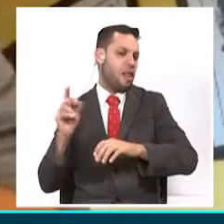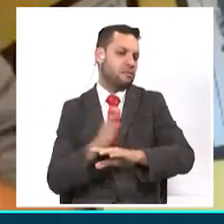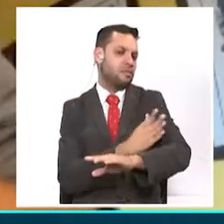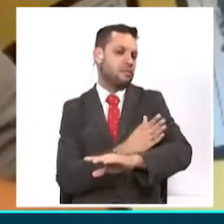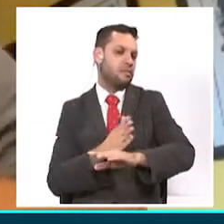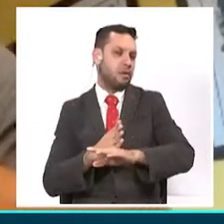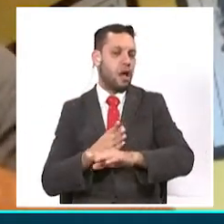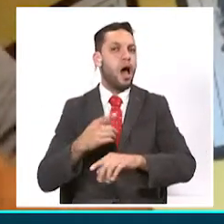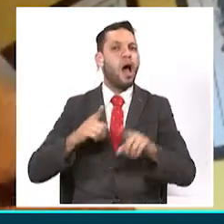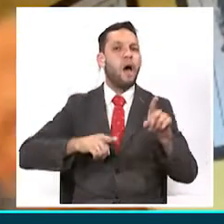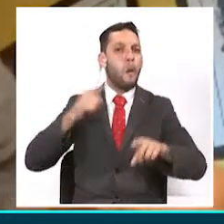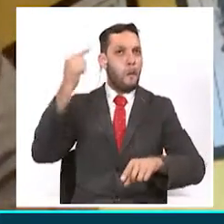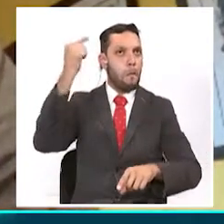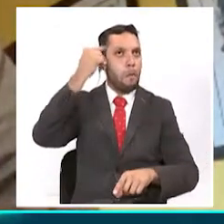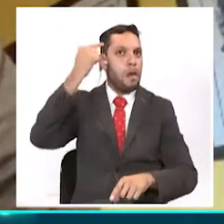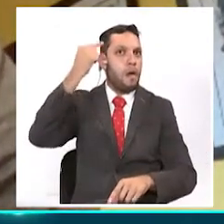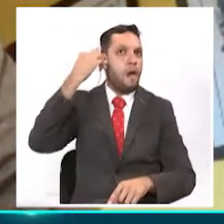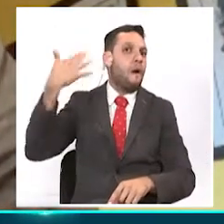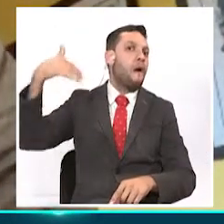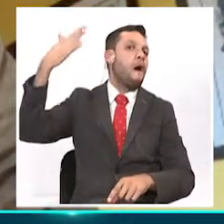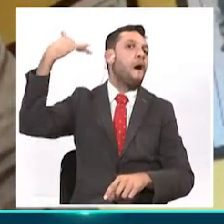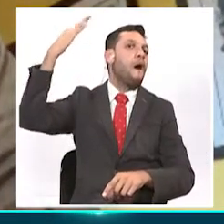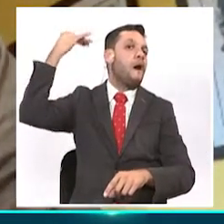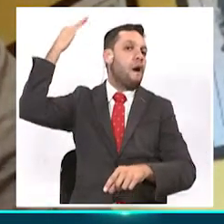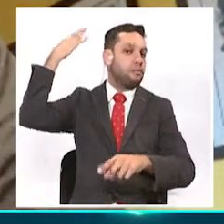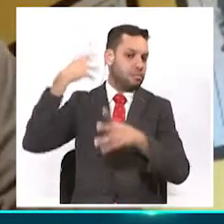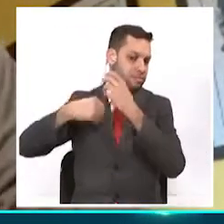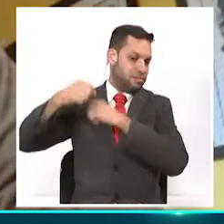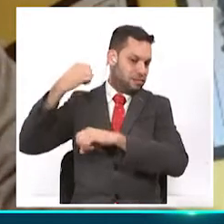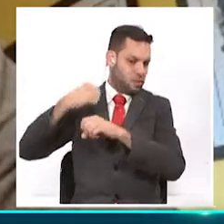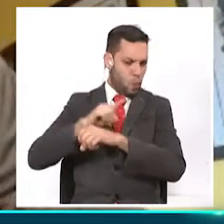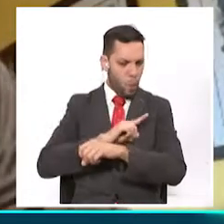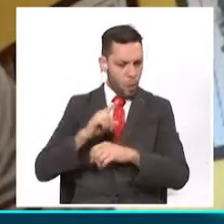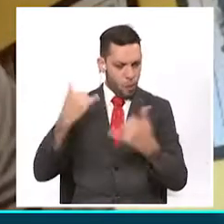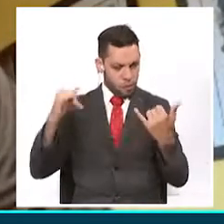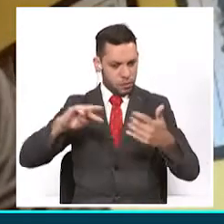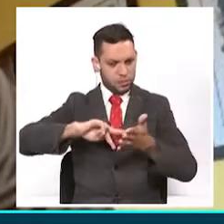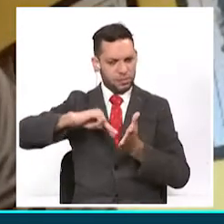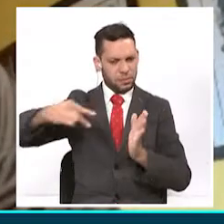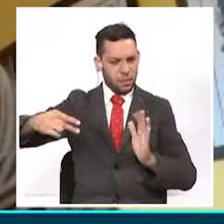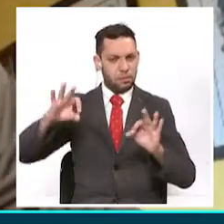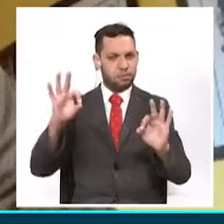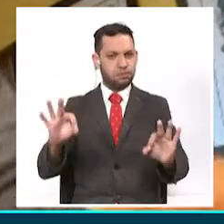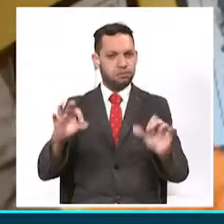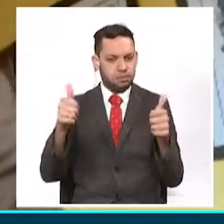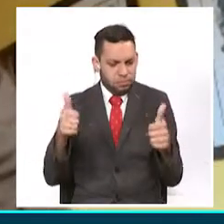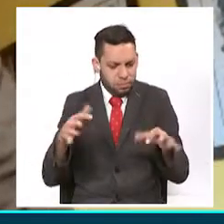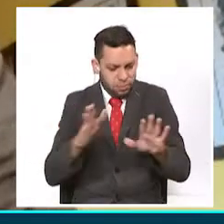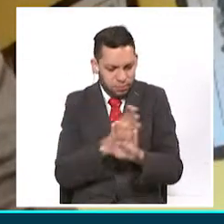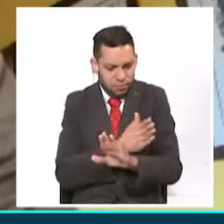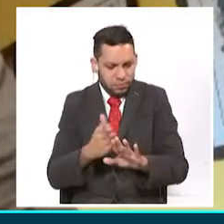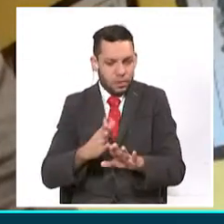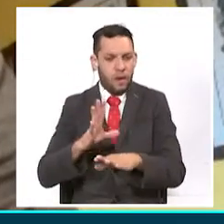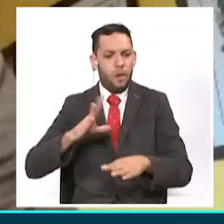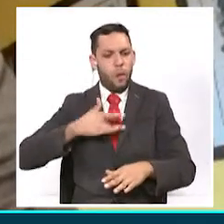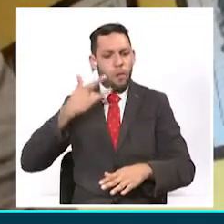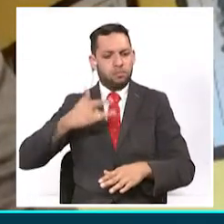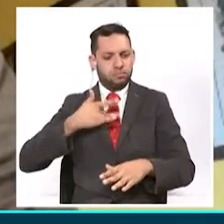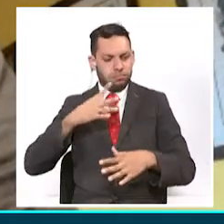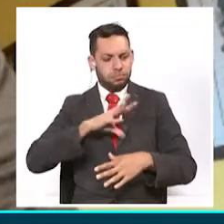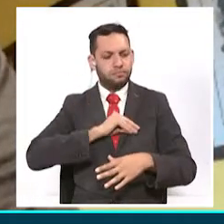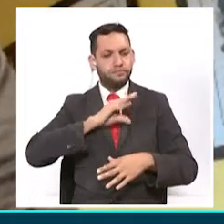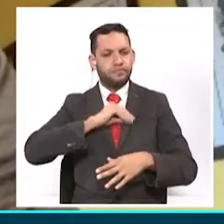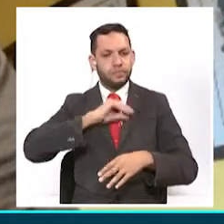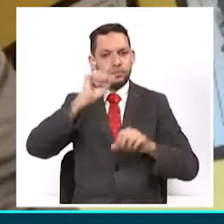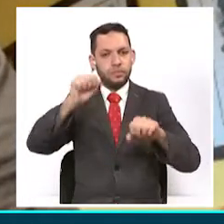estamos por allá a principios del siglo XXI. No, esto ha avanzado y eso me llevó, me infundió ánimos para hacerme aplicar la